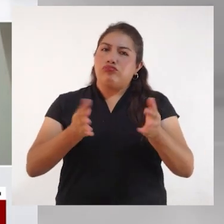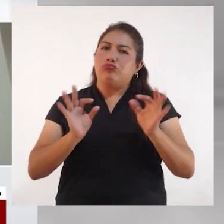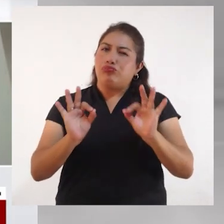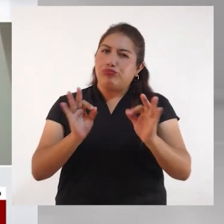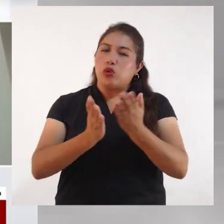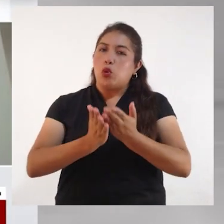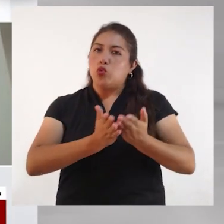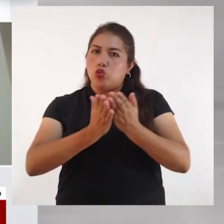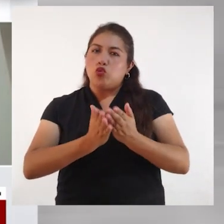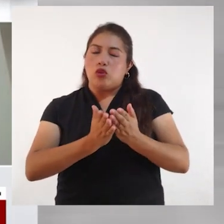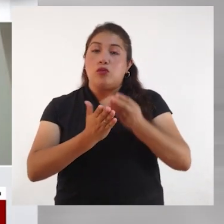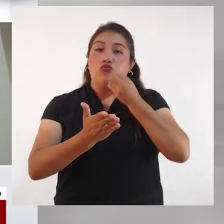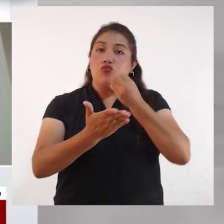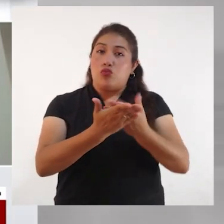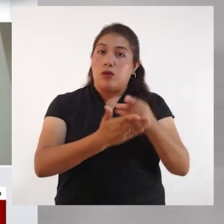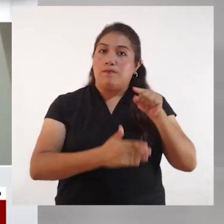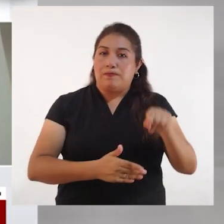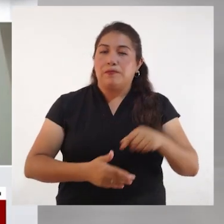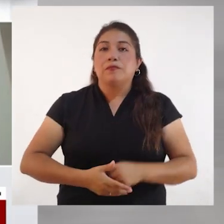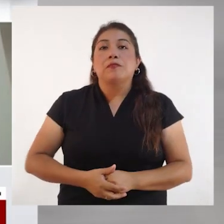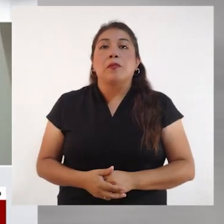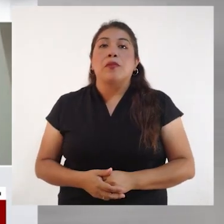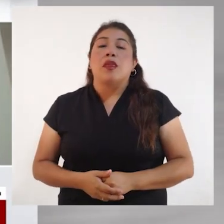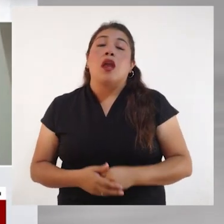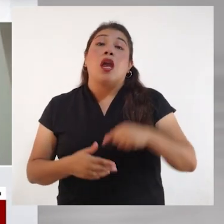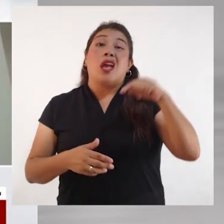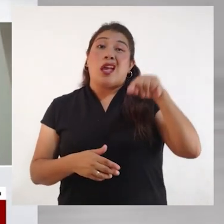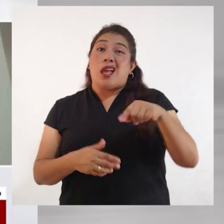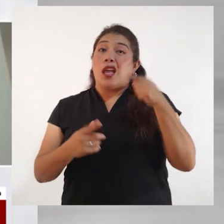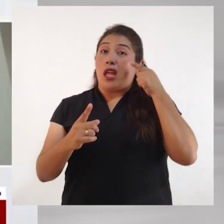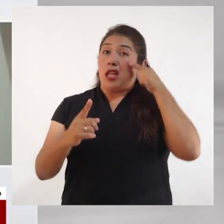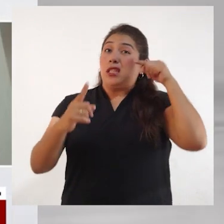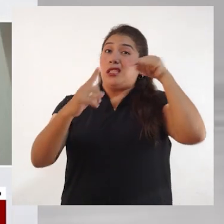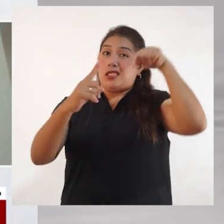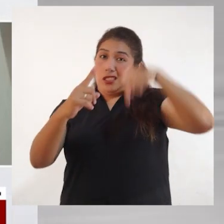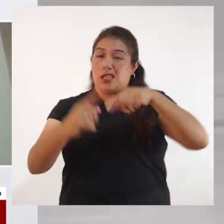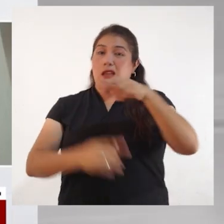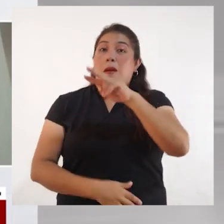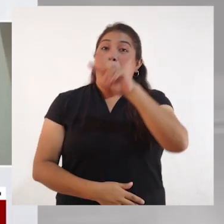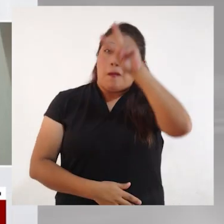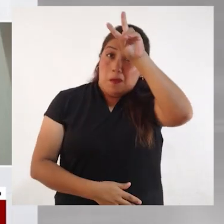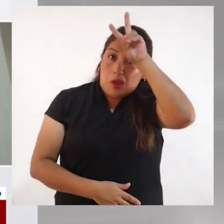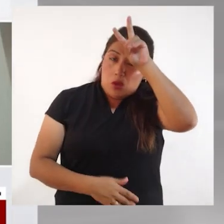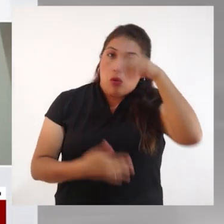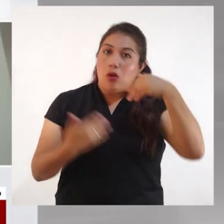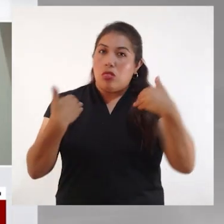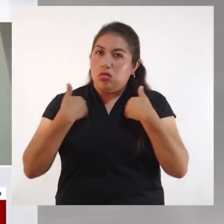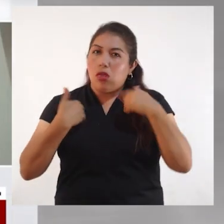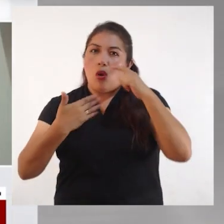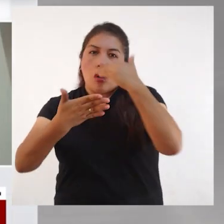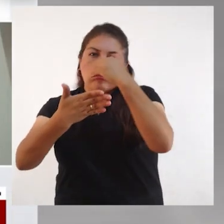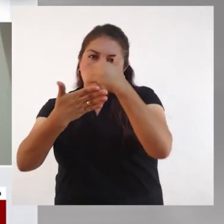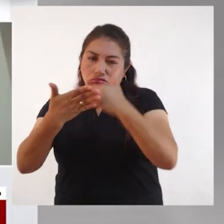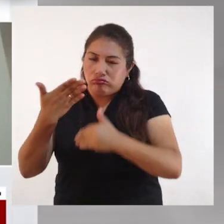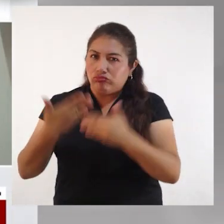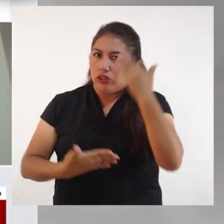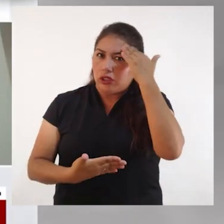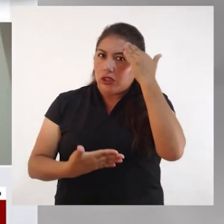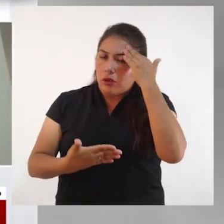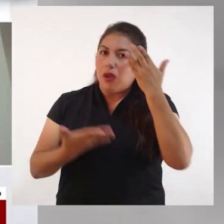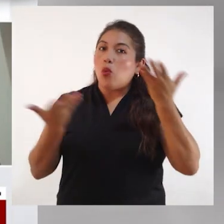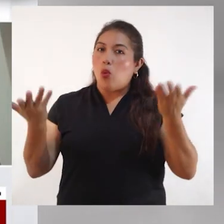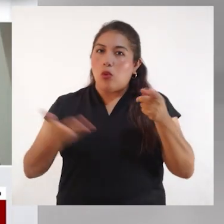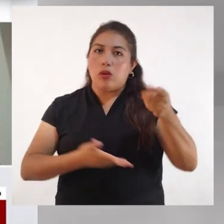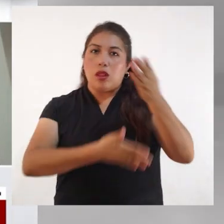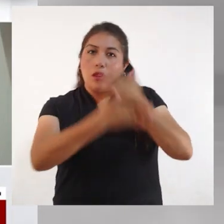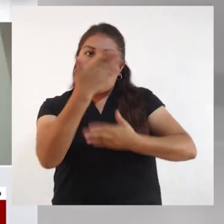educativos de calidad. Y en ese sentido, nuestro país ha determinado una medida para asegurar